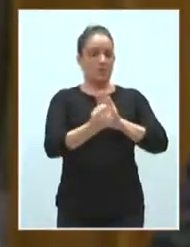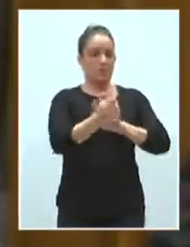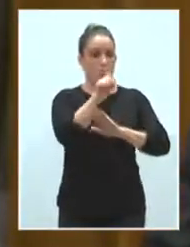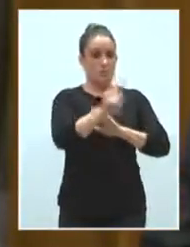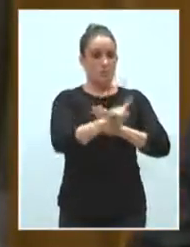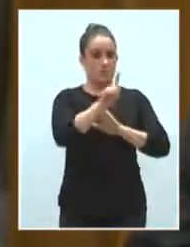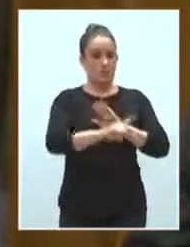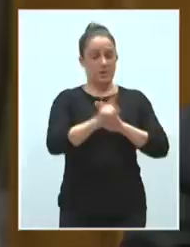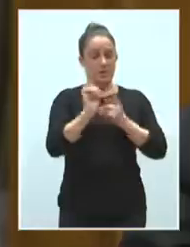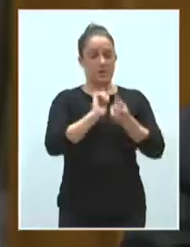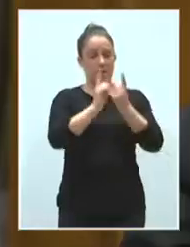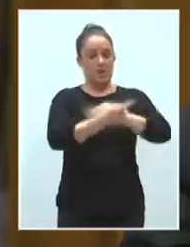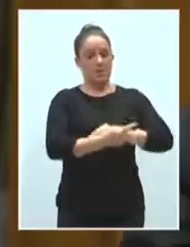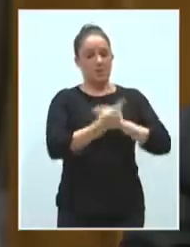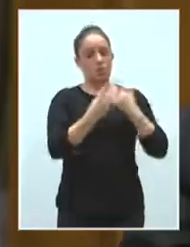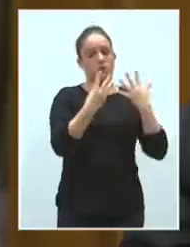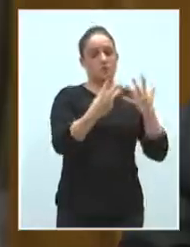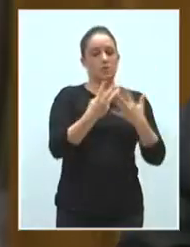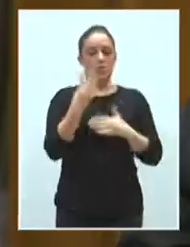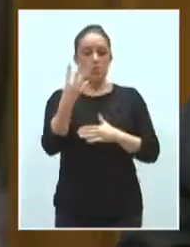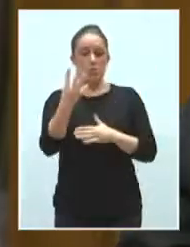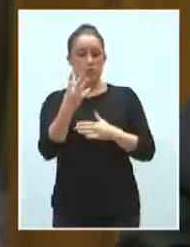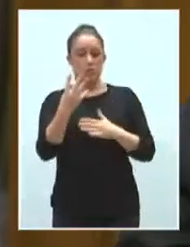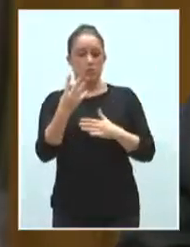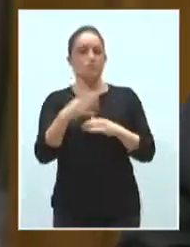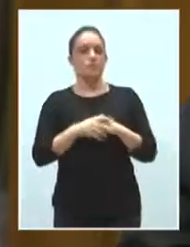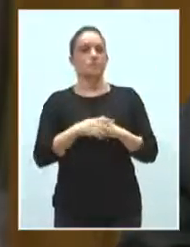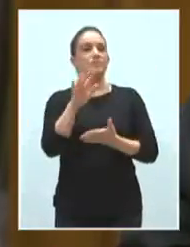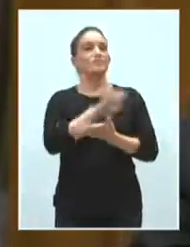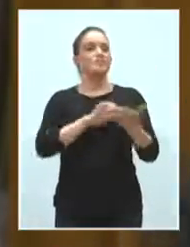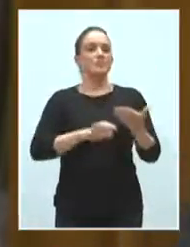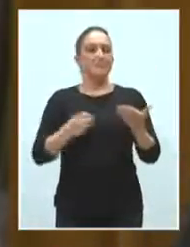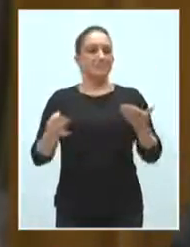modificación del artículo 84 bis, cuya redacción será la siguiente.